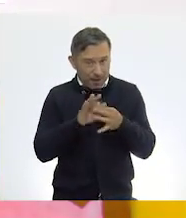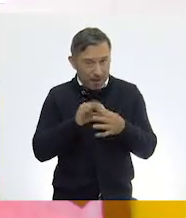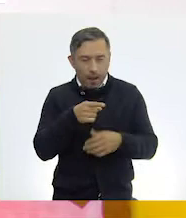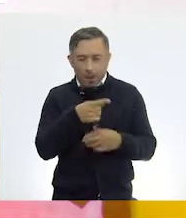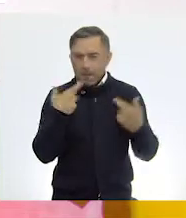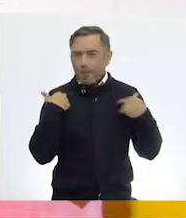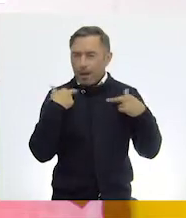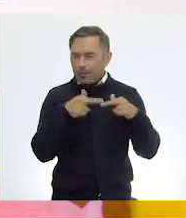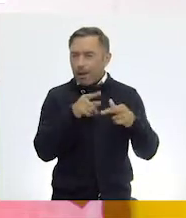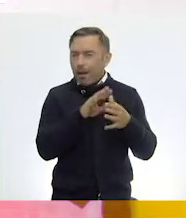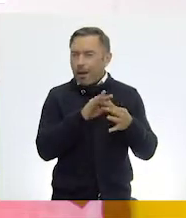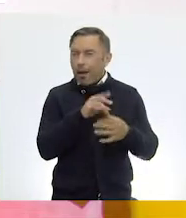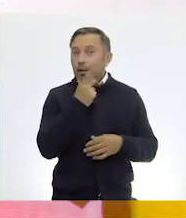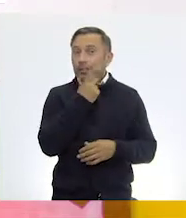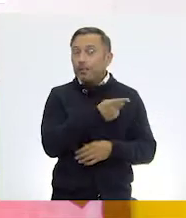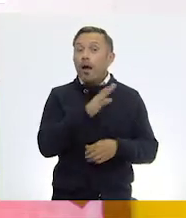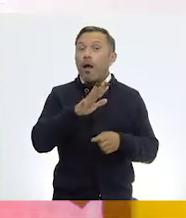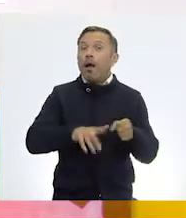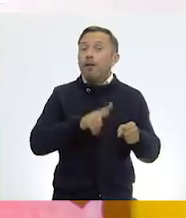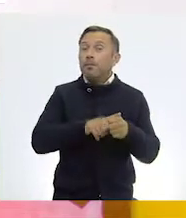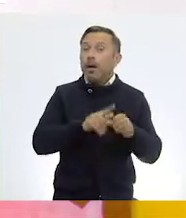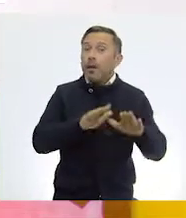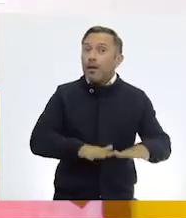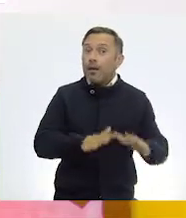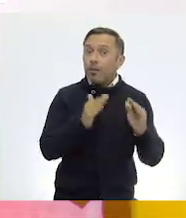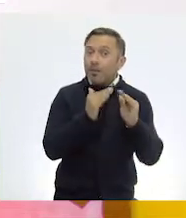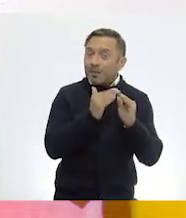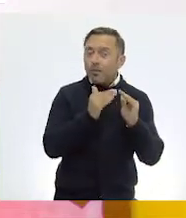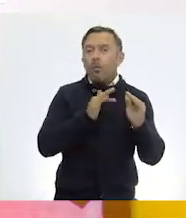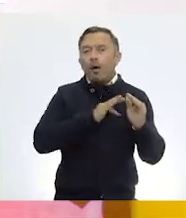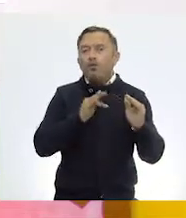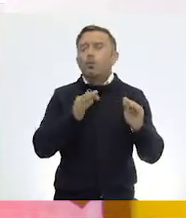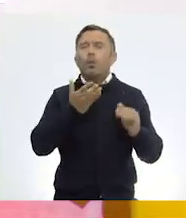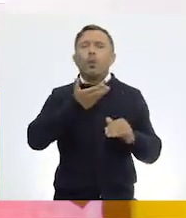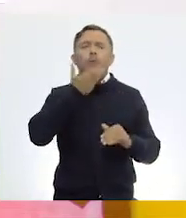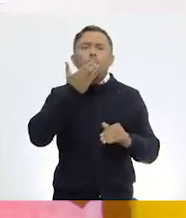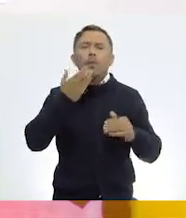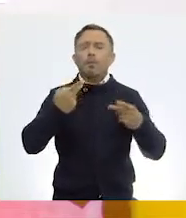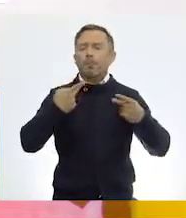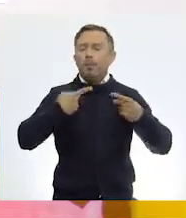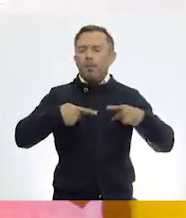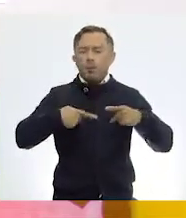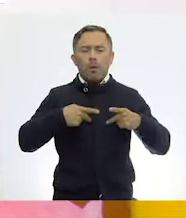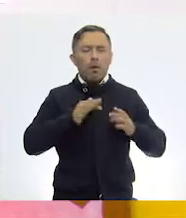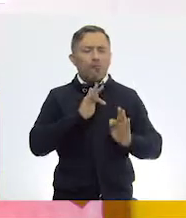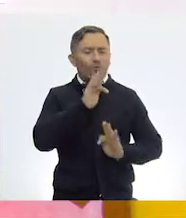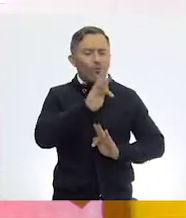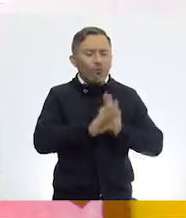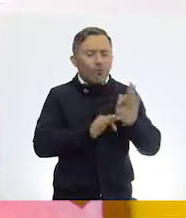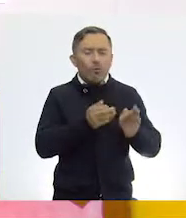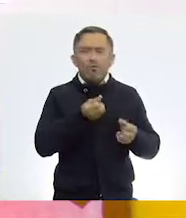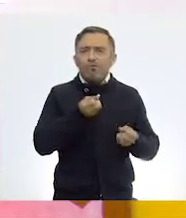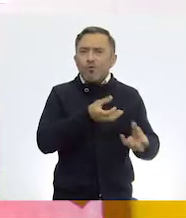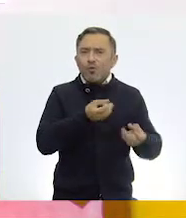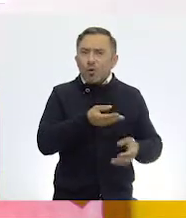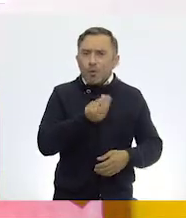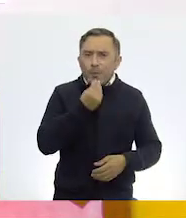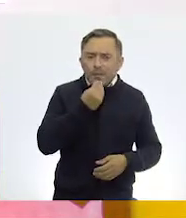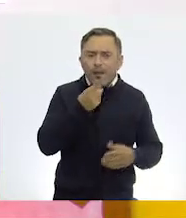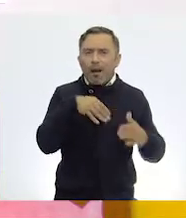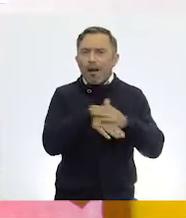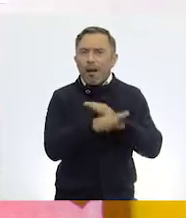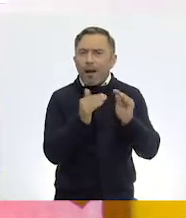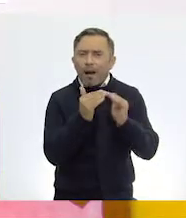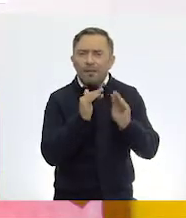domésticos normalmente requieren que los seres humanos les ayudemos a buscar un resguardo, los alimentemos y conseguimos